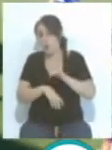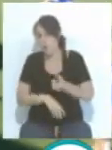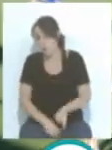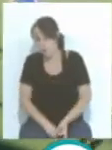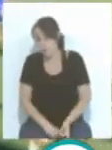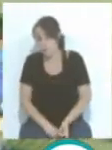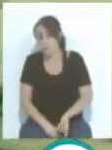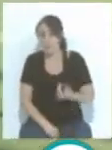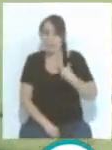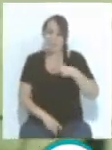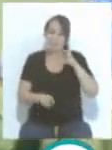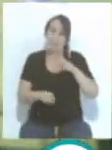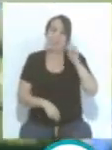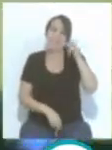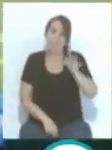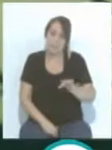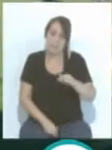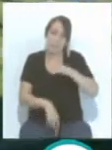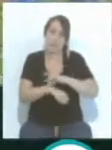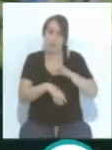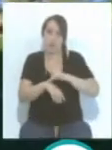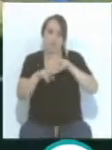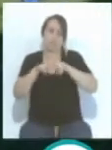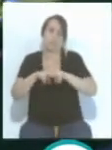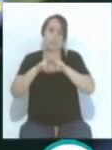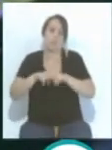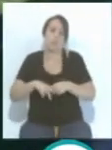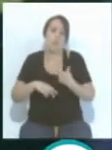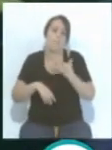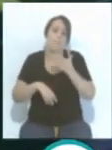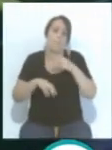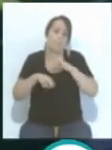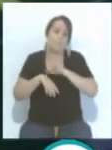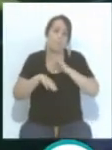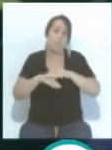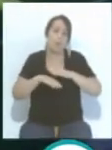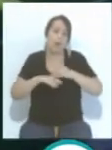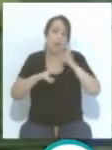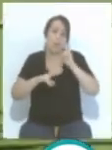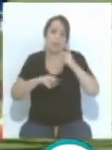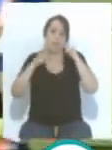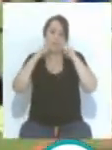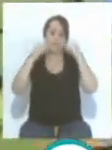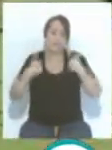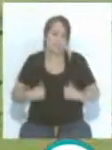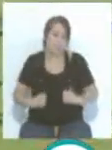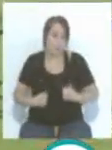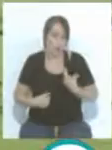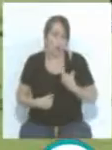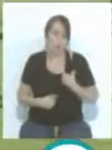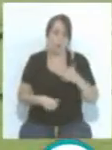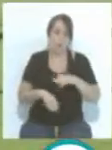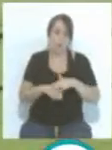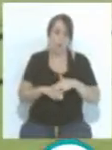que todo los test médicos, reconocimientos médicos para ver el estado físico del futbolista, cuando llega para